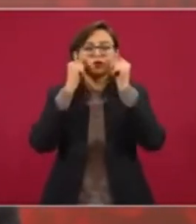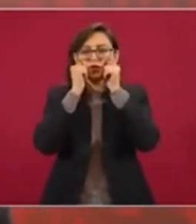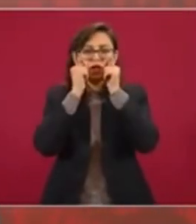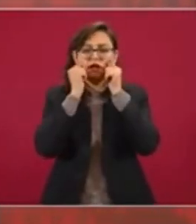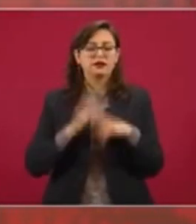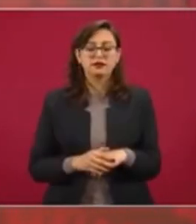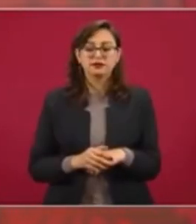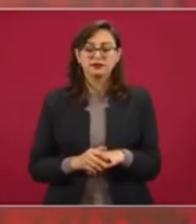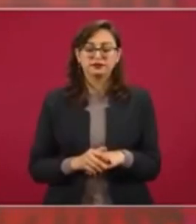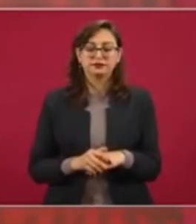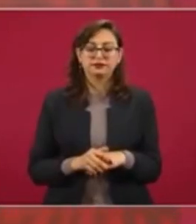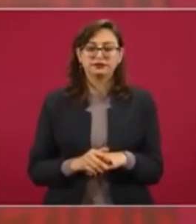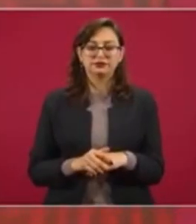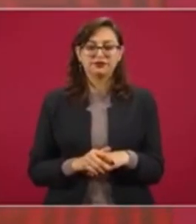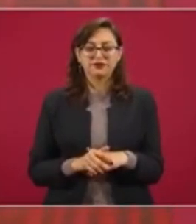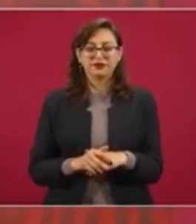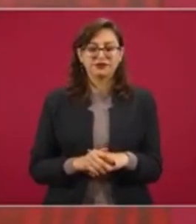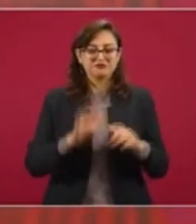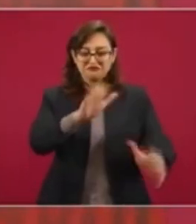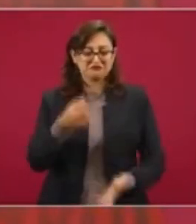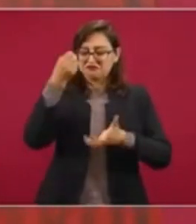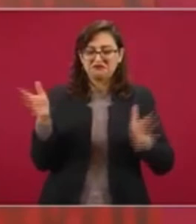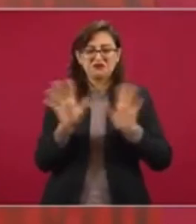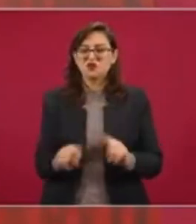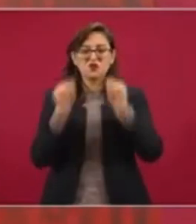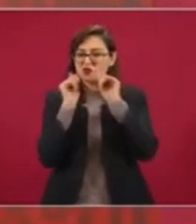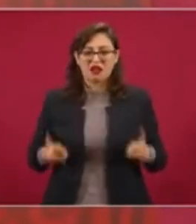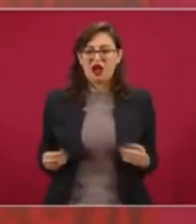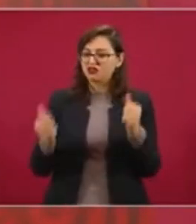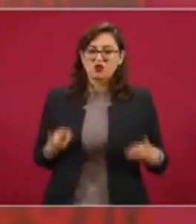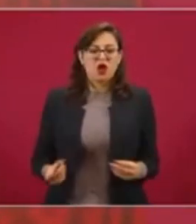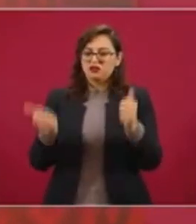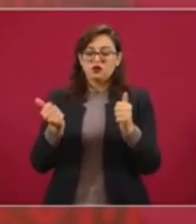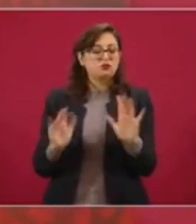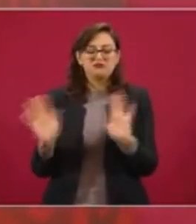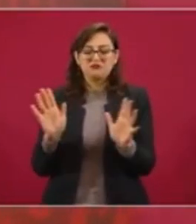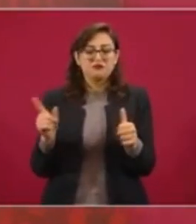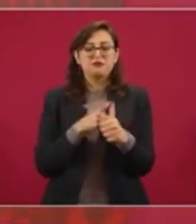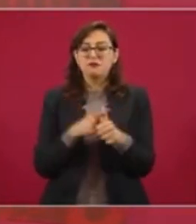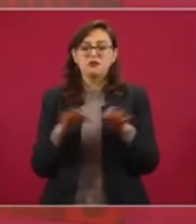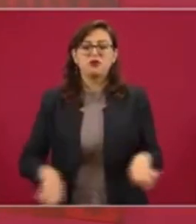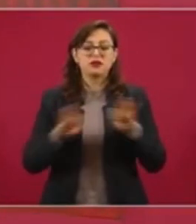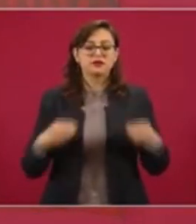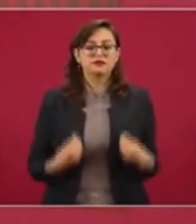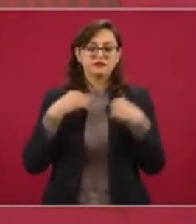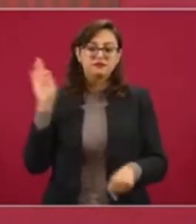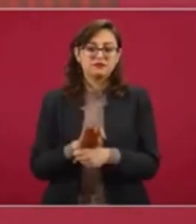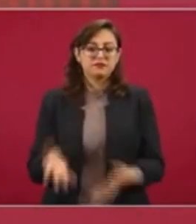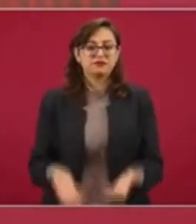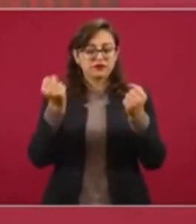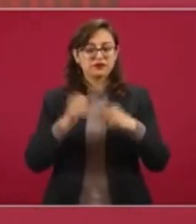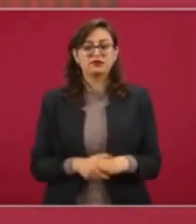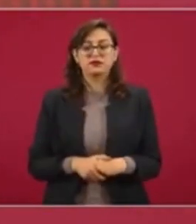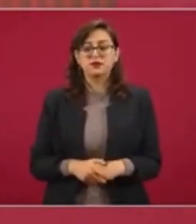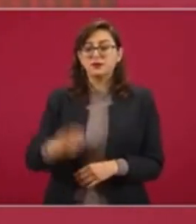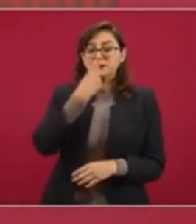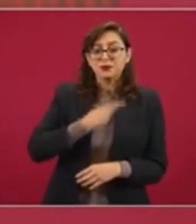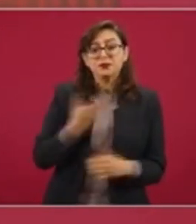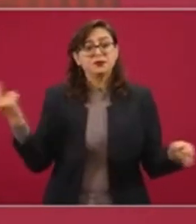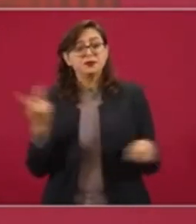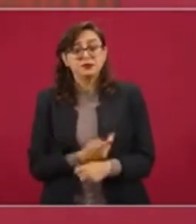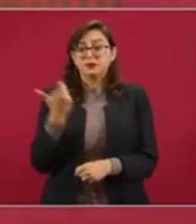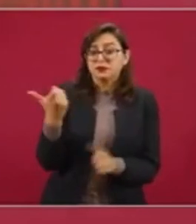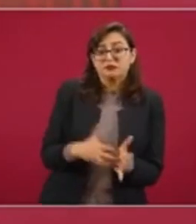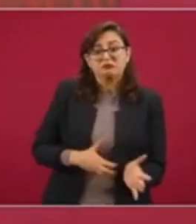Aquí no es un asunto de presupuesto. O sea, aquí de lo que se trata es de salvar vidas. O por eso cuando me dicen, a ver, la austeridad,